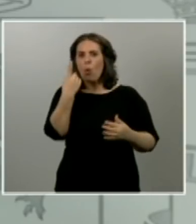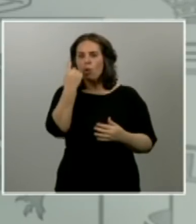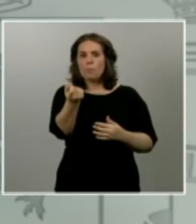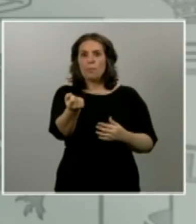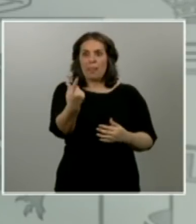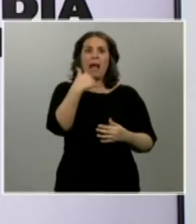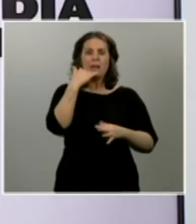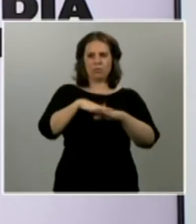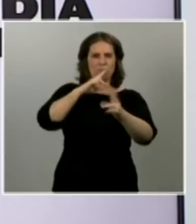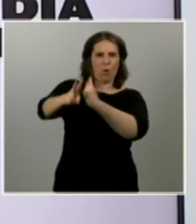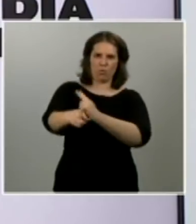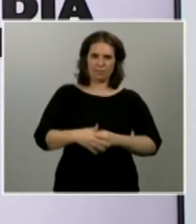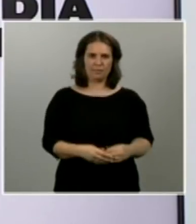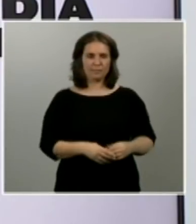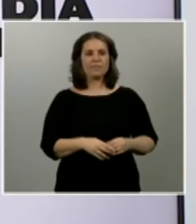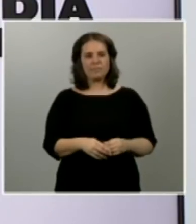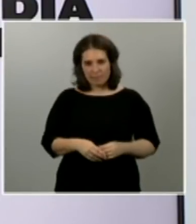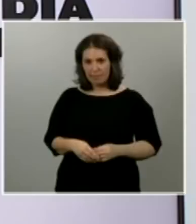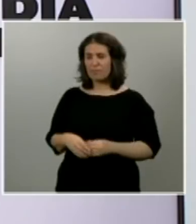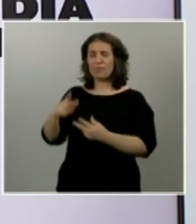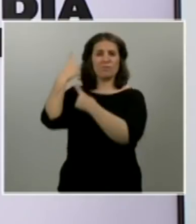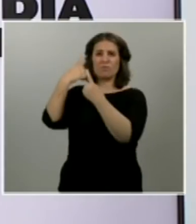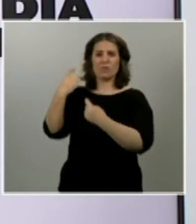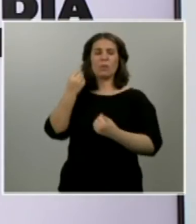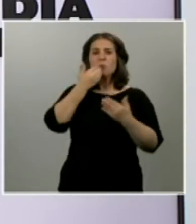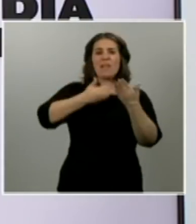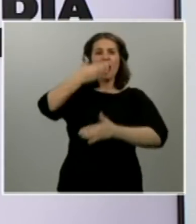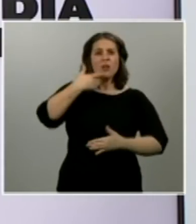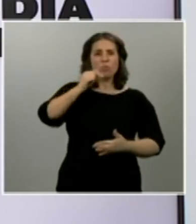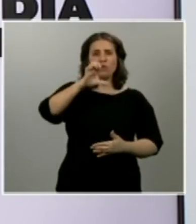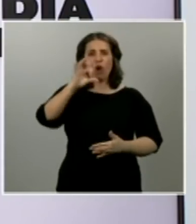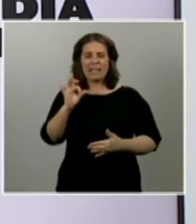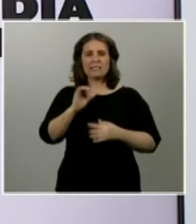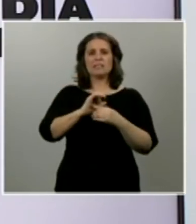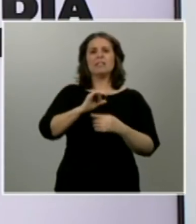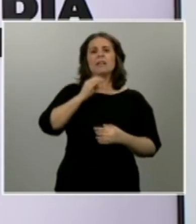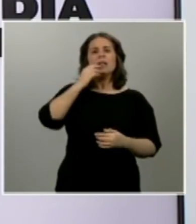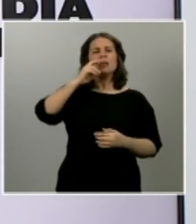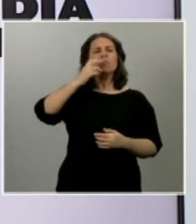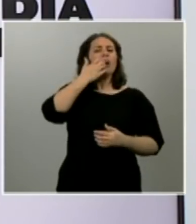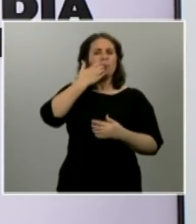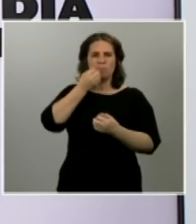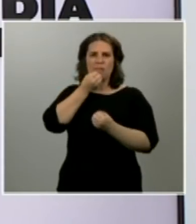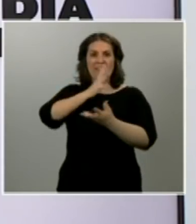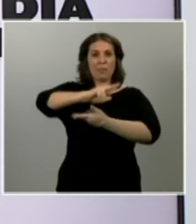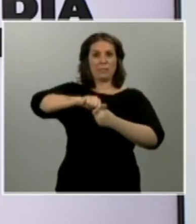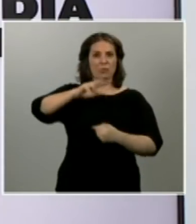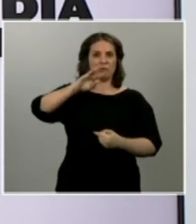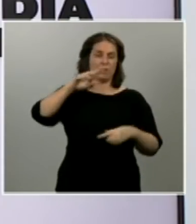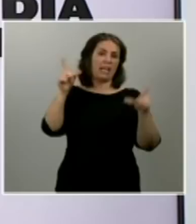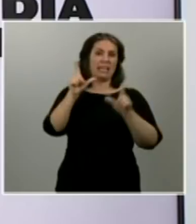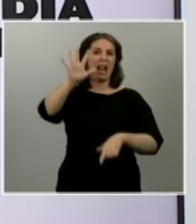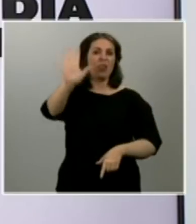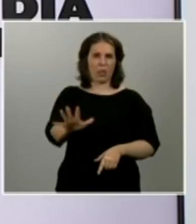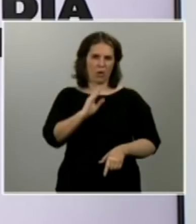preguntas formuladas en el mismo sentido por el diario punto es por RACU pero por ejemplo informativos telecinco le pregunta al hilo de esto si recuperar